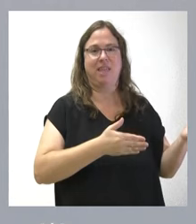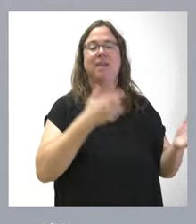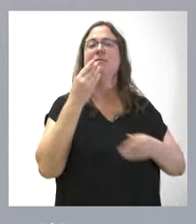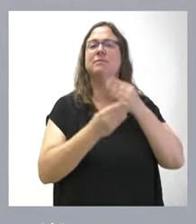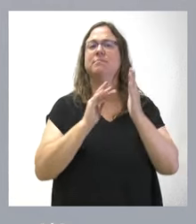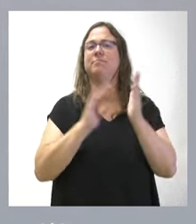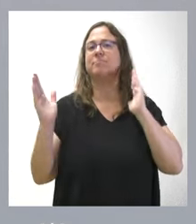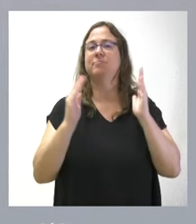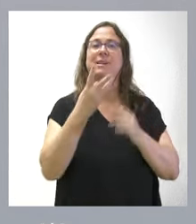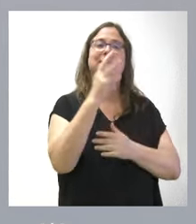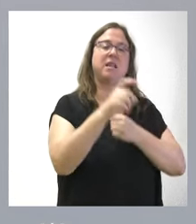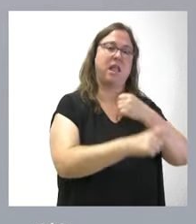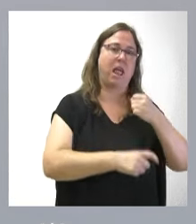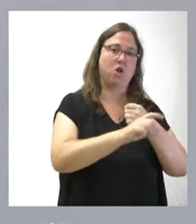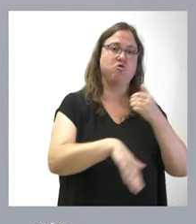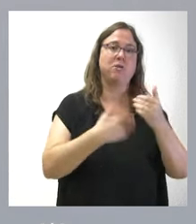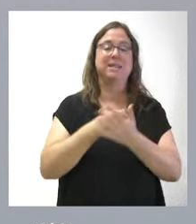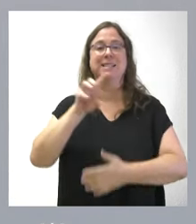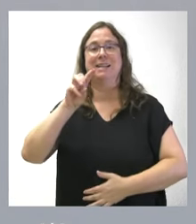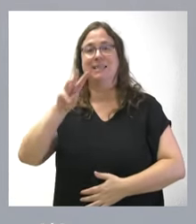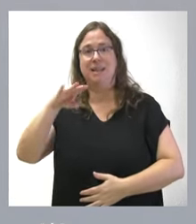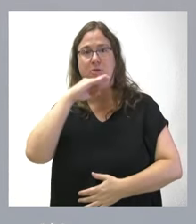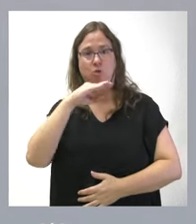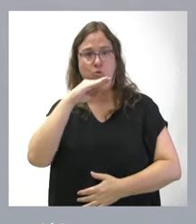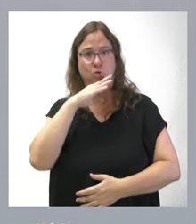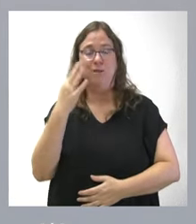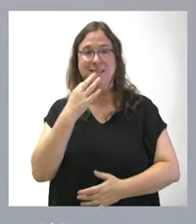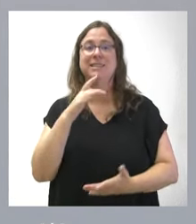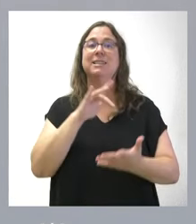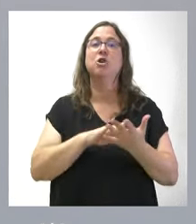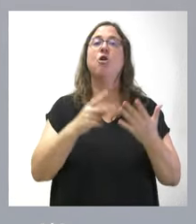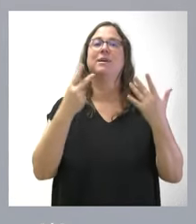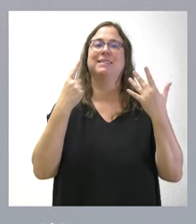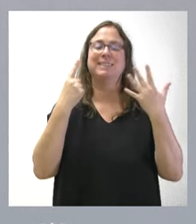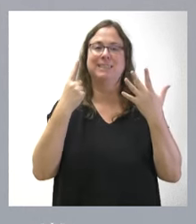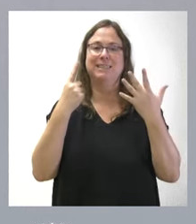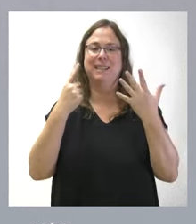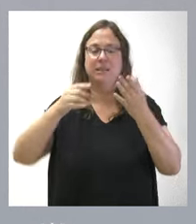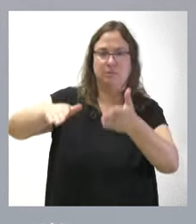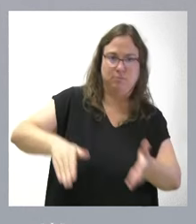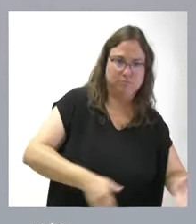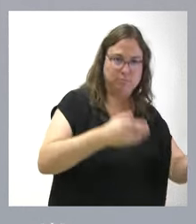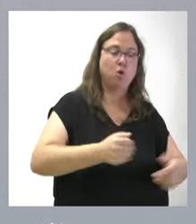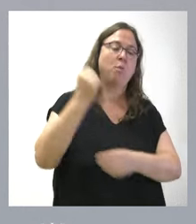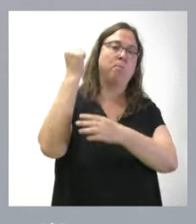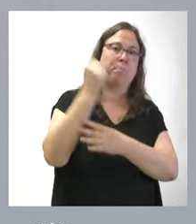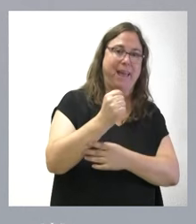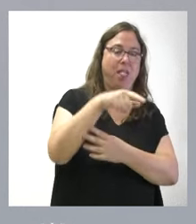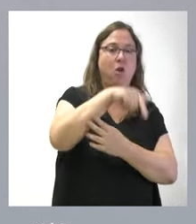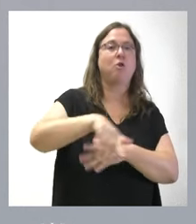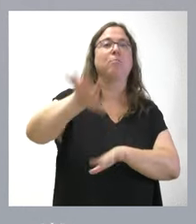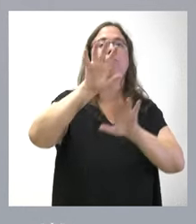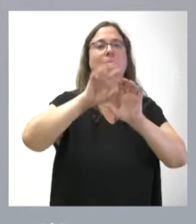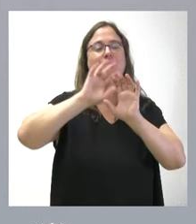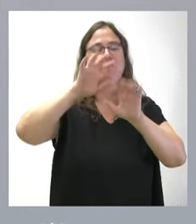entre los días 30 de agosto y 13 de octubre y consistirá en seis novilladas con picadores que se celebrarán en Plaza de Toros de Castilla y